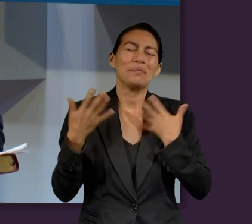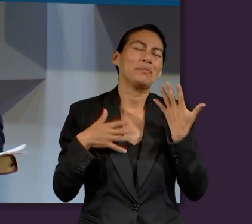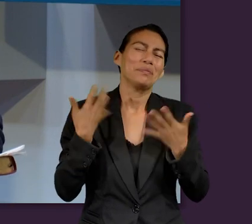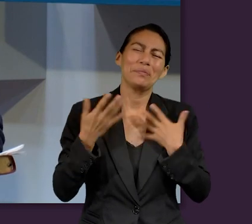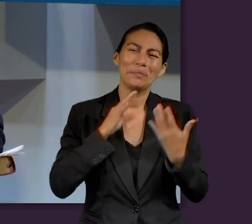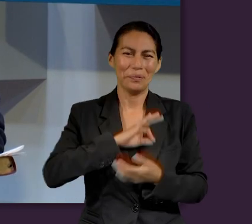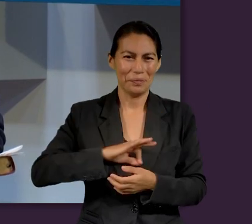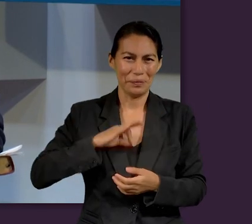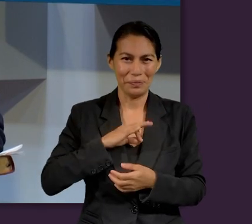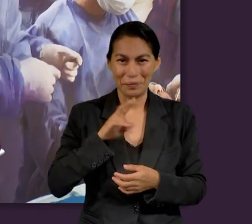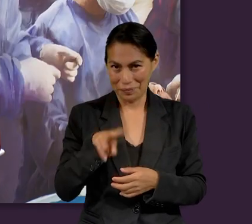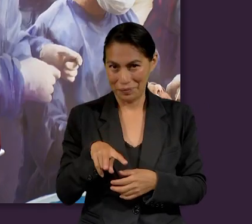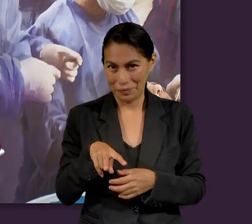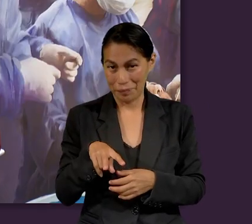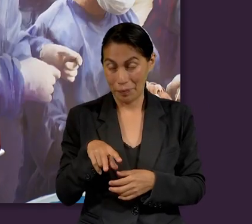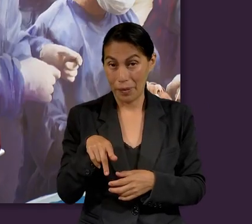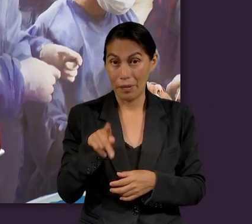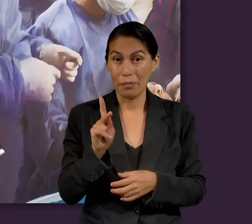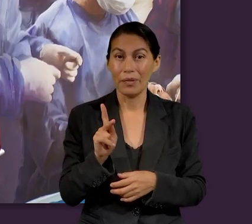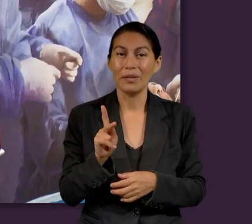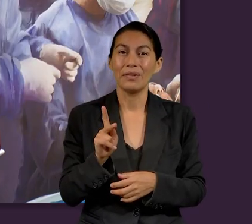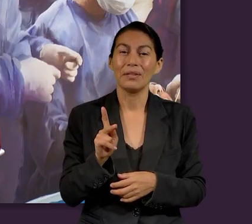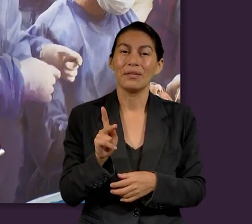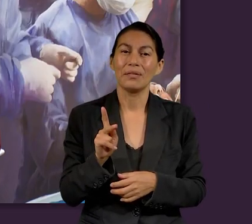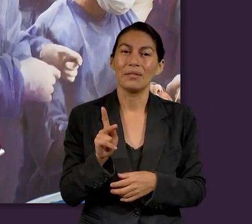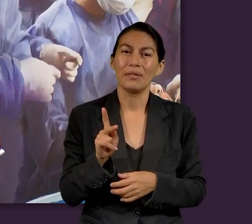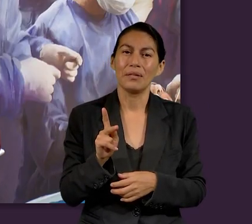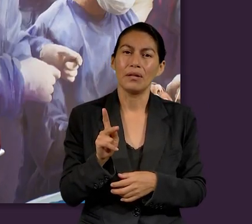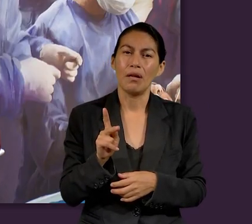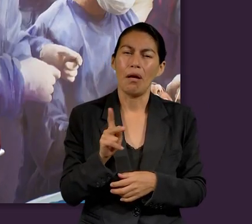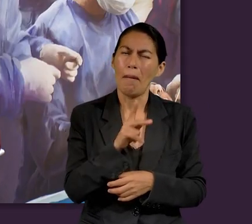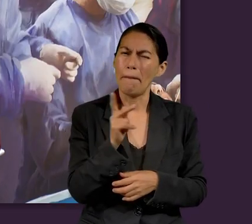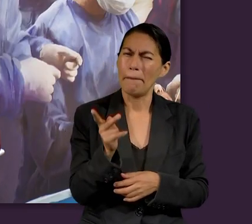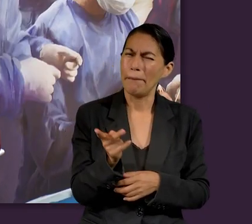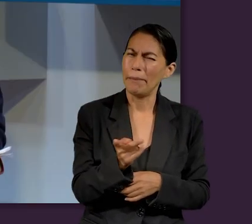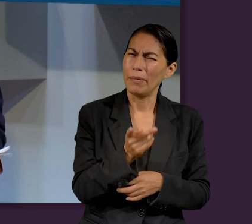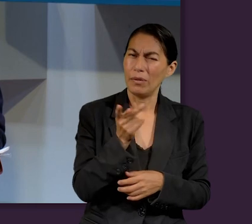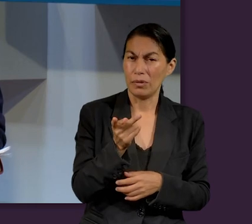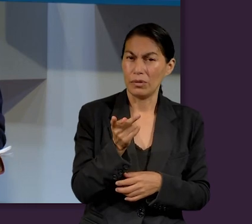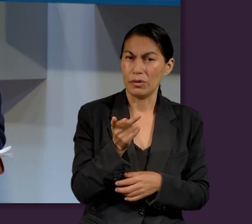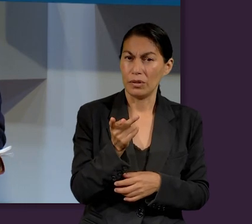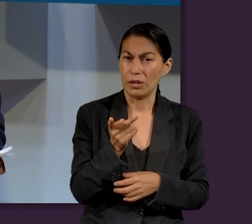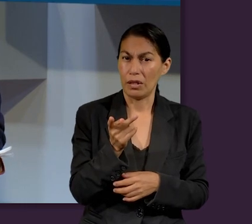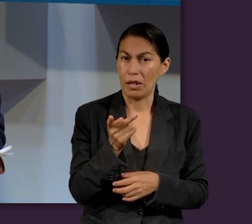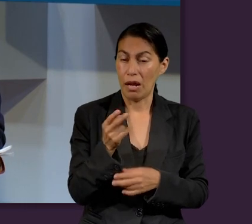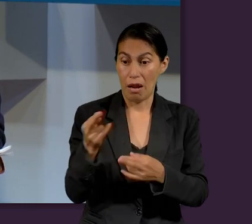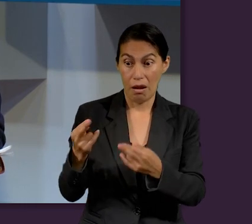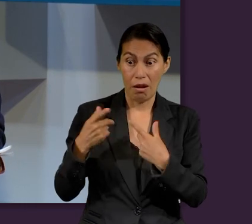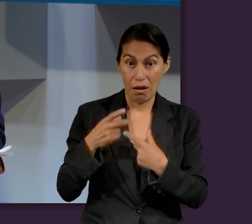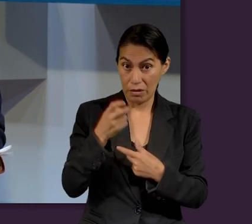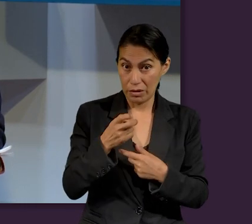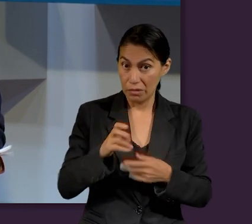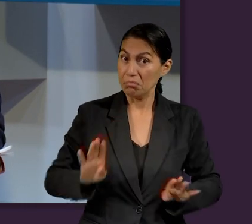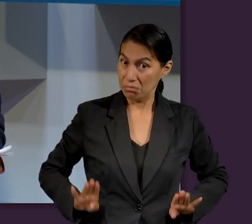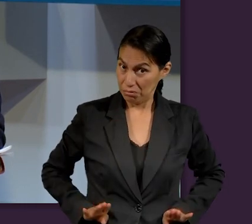Pero también surge la pregunta, ¿merecemos el regalo?